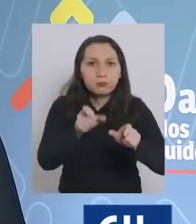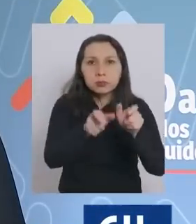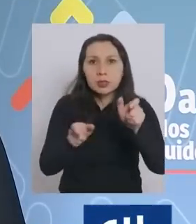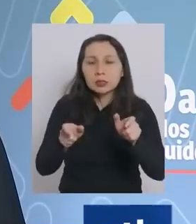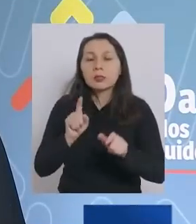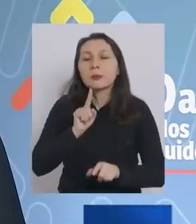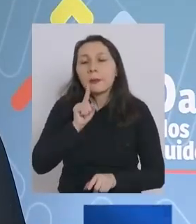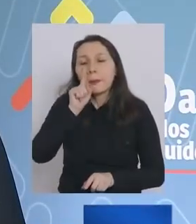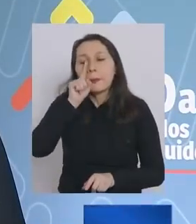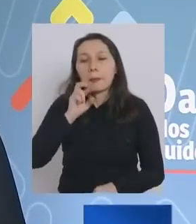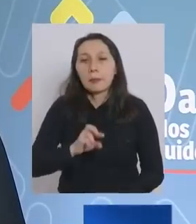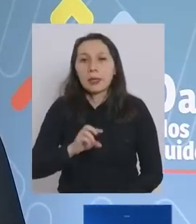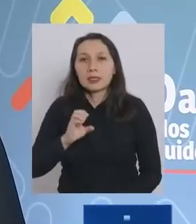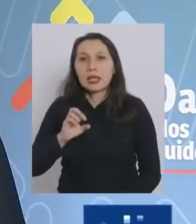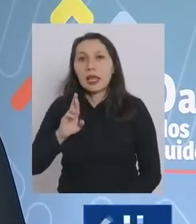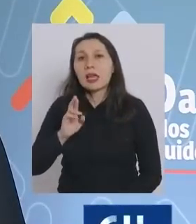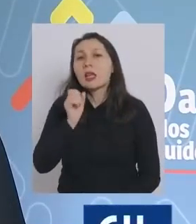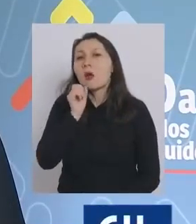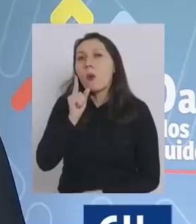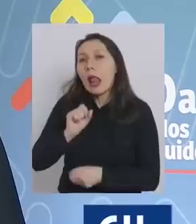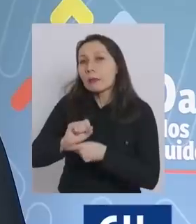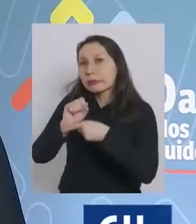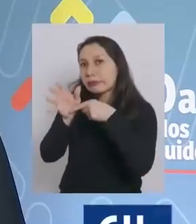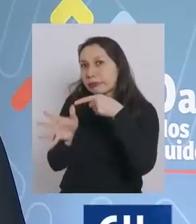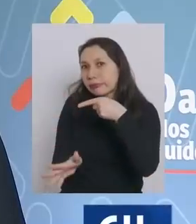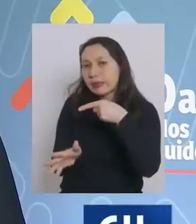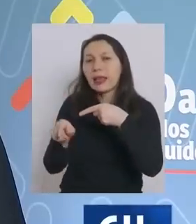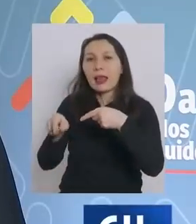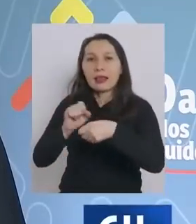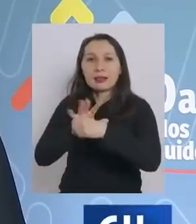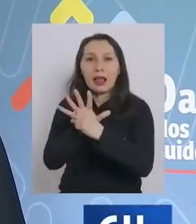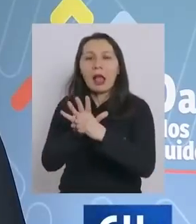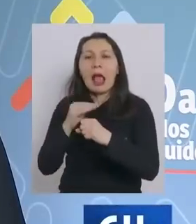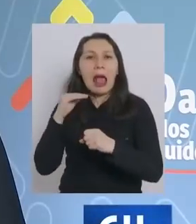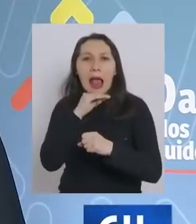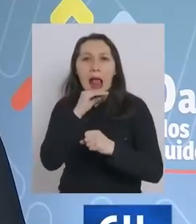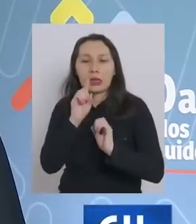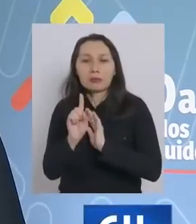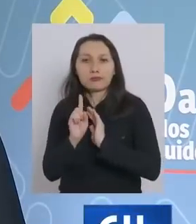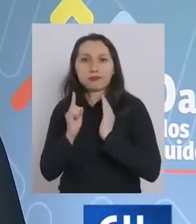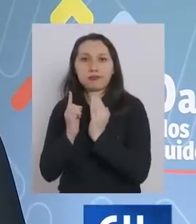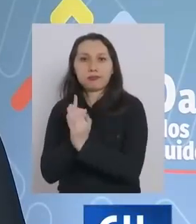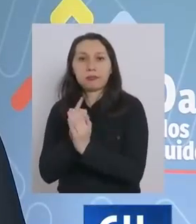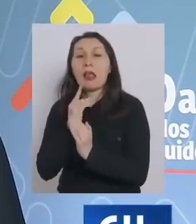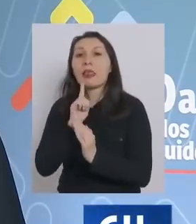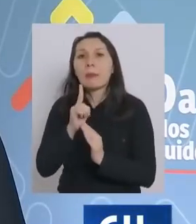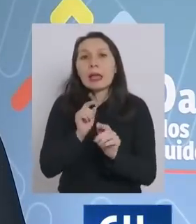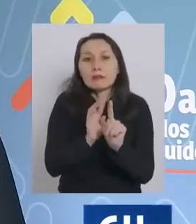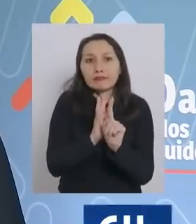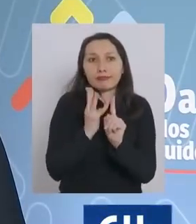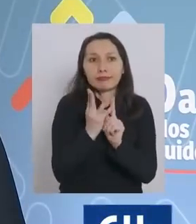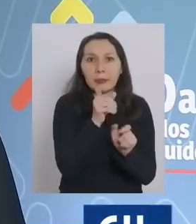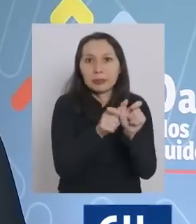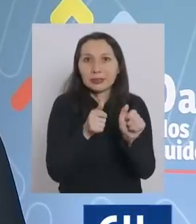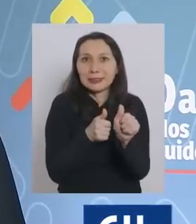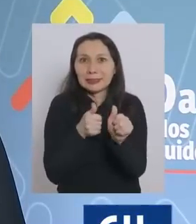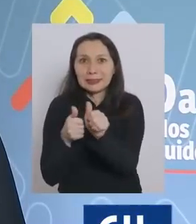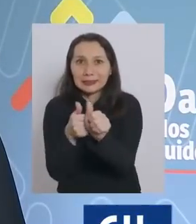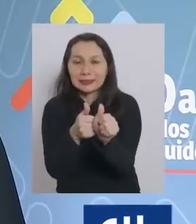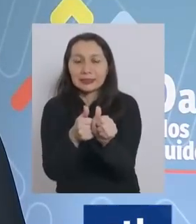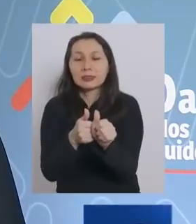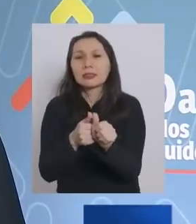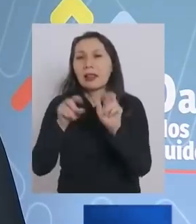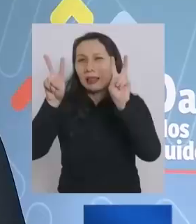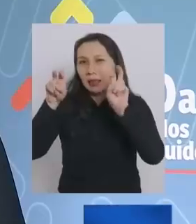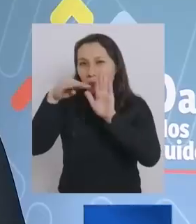casos con PCR de variantes para poder aislarlos oportunamente y también a sus contactos estrechos en relación a las